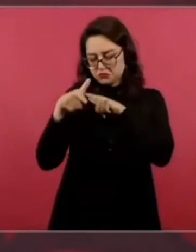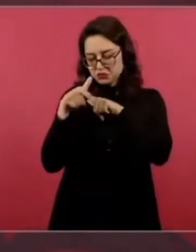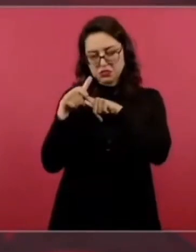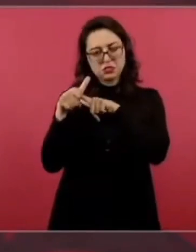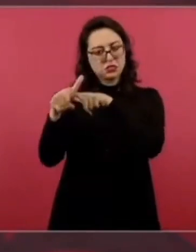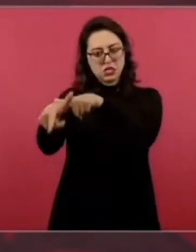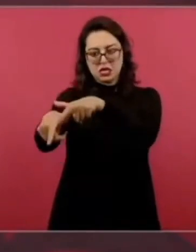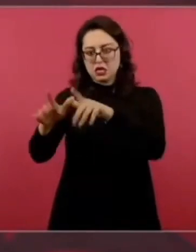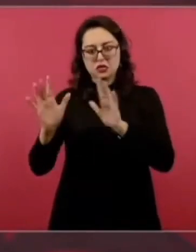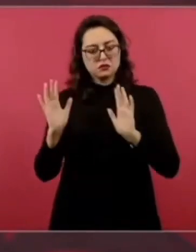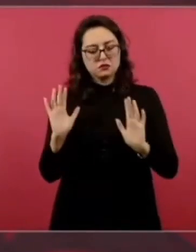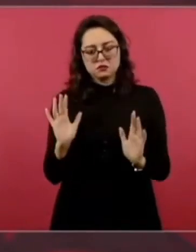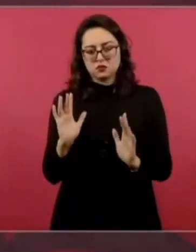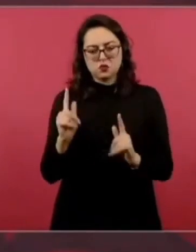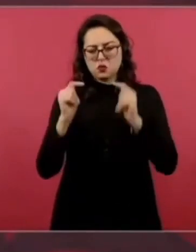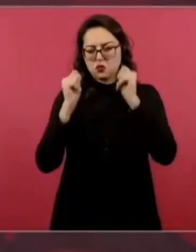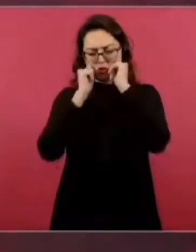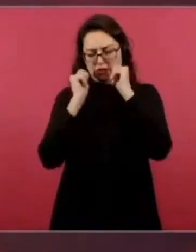en eso estamos